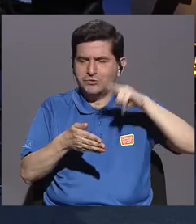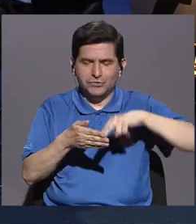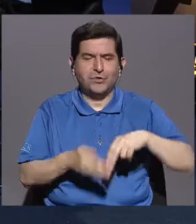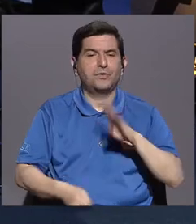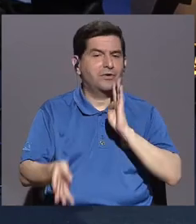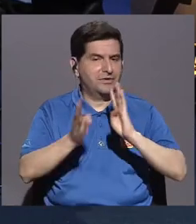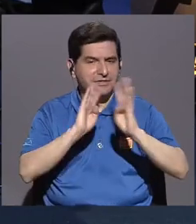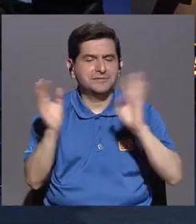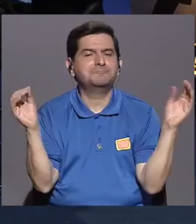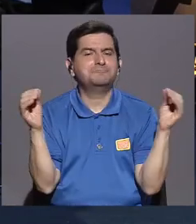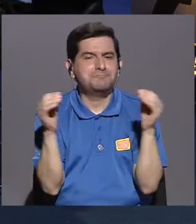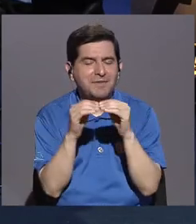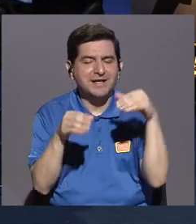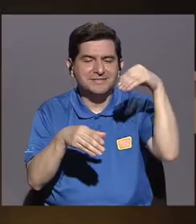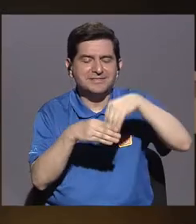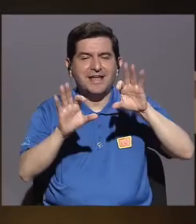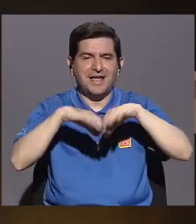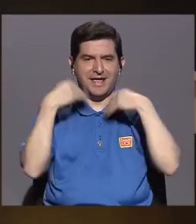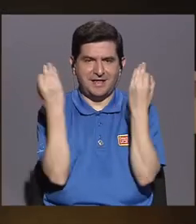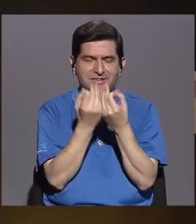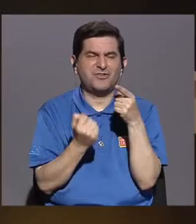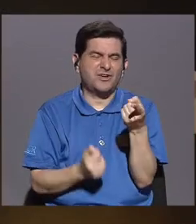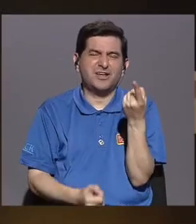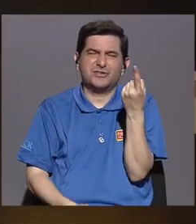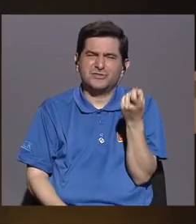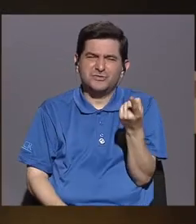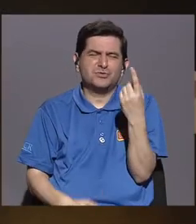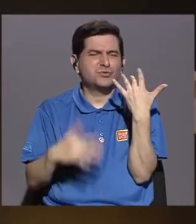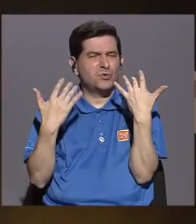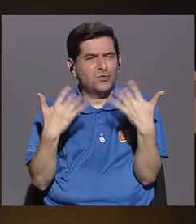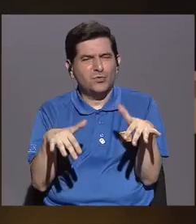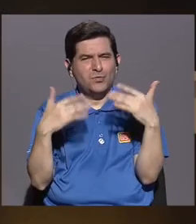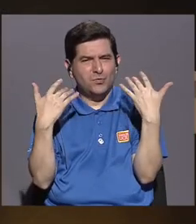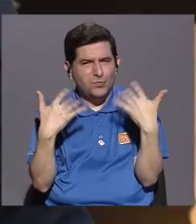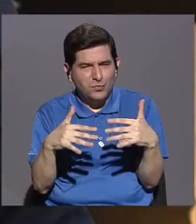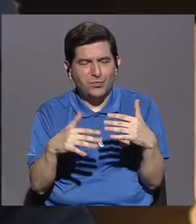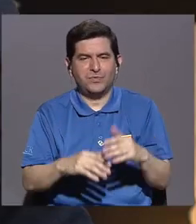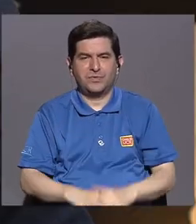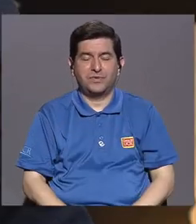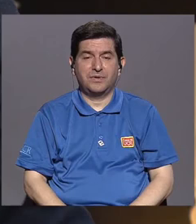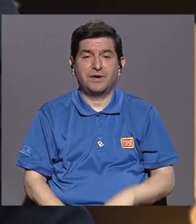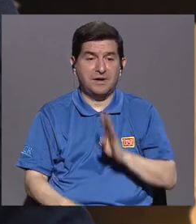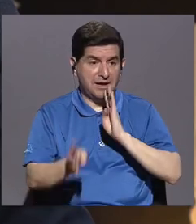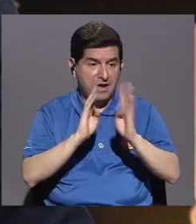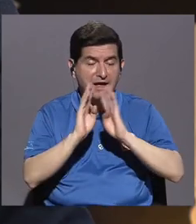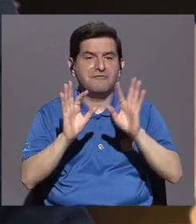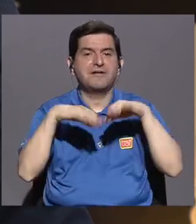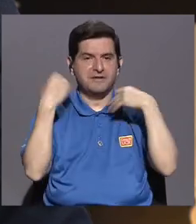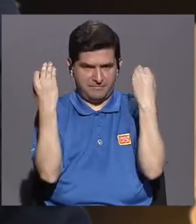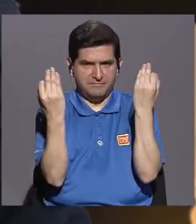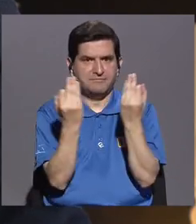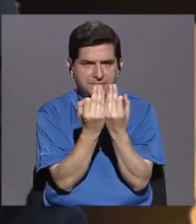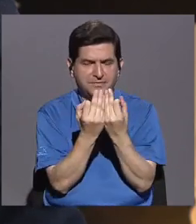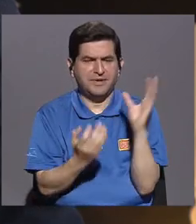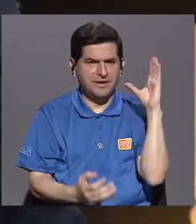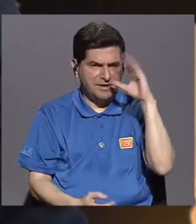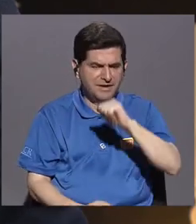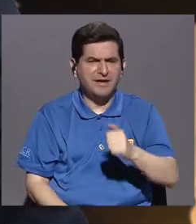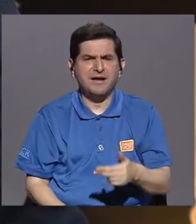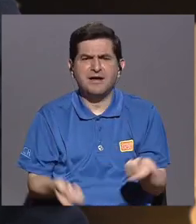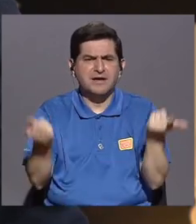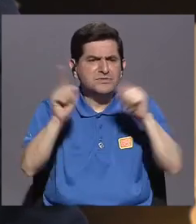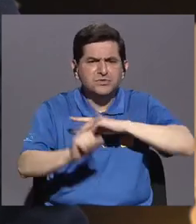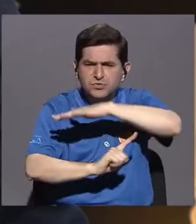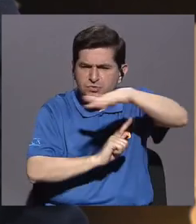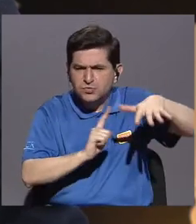conversar más en las familias, que creo que nos está haciendo muchísima, pero muchísima falta conversar más en familia y ver qué es lo que está